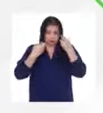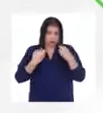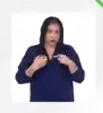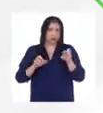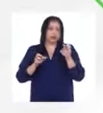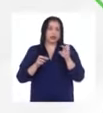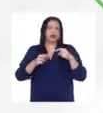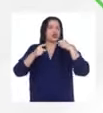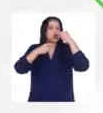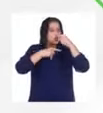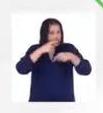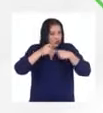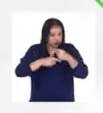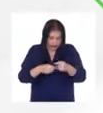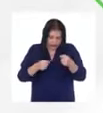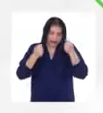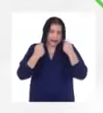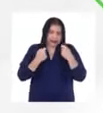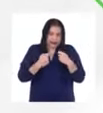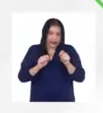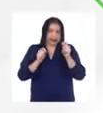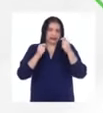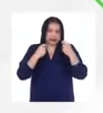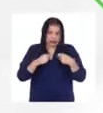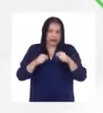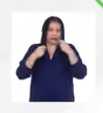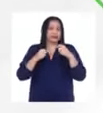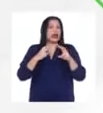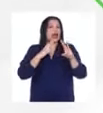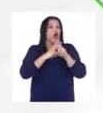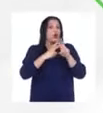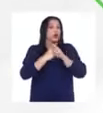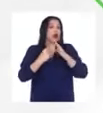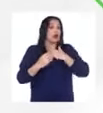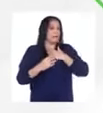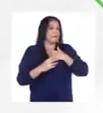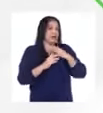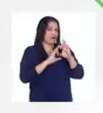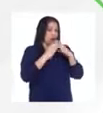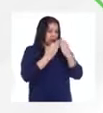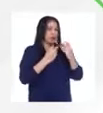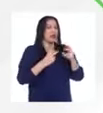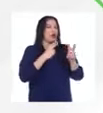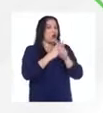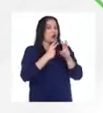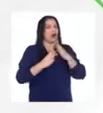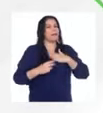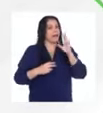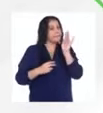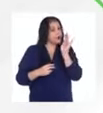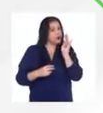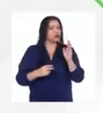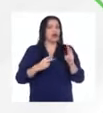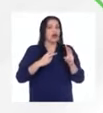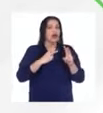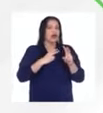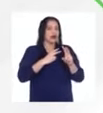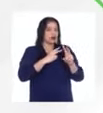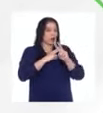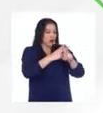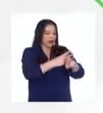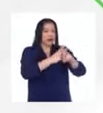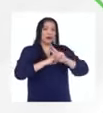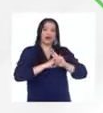poder todos los días tratar de cuidar mucho a mi familia, cuidar a mi esposa, cuidarnos mutuamente.